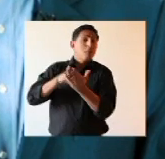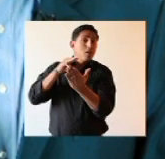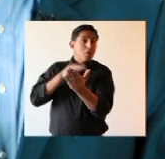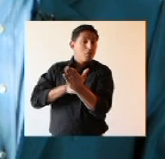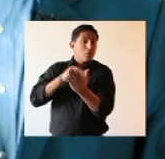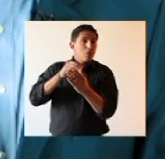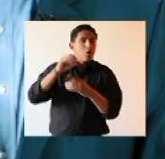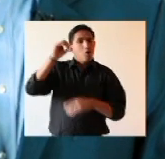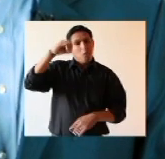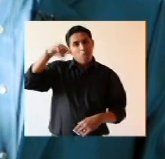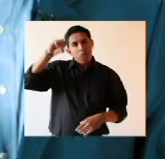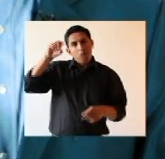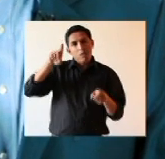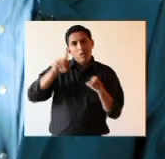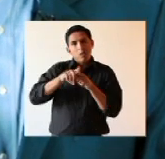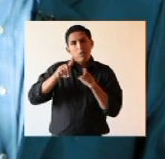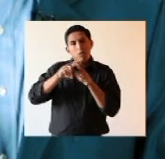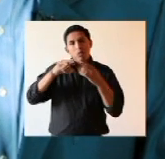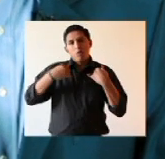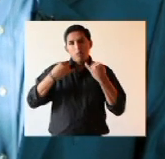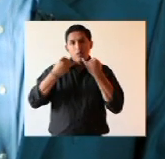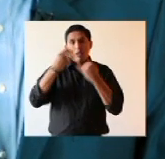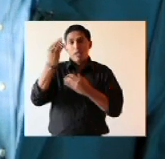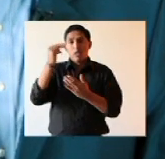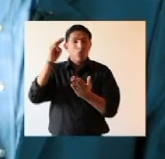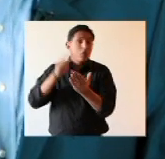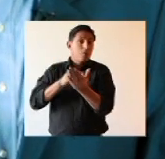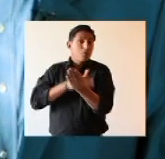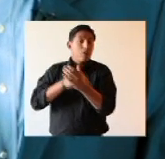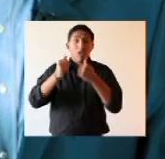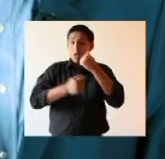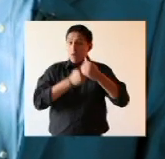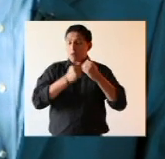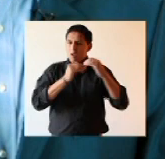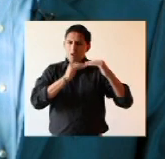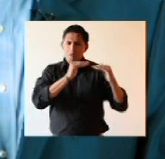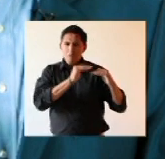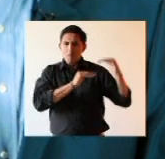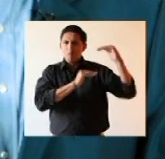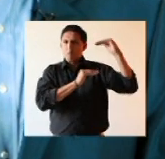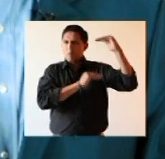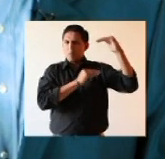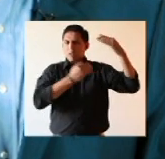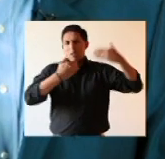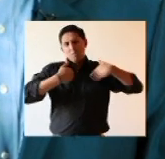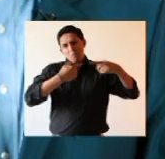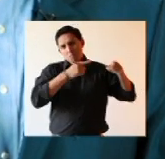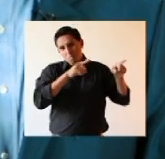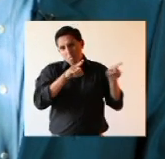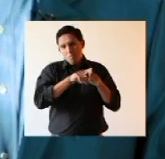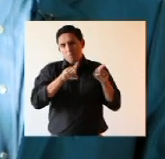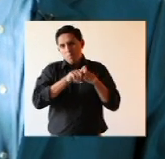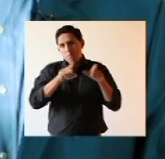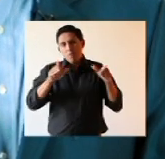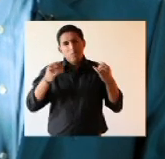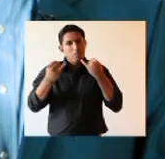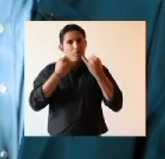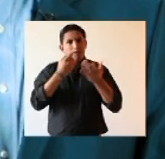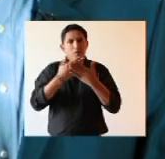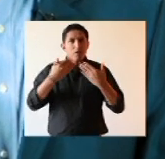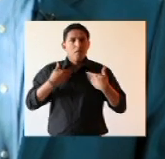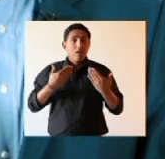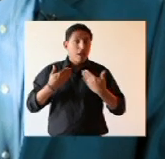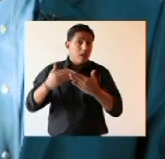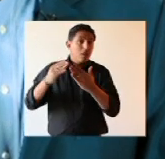promedio de 1.014 millones de dólares por año, muy por encima de lo que en el periodo de privatización se había invertido,